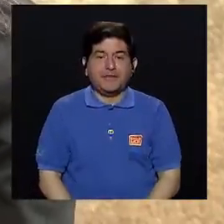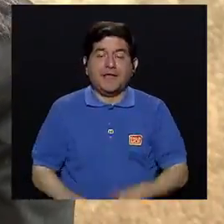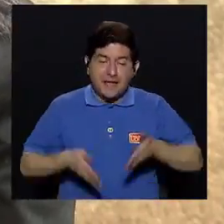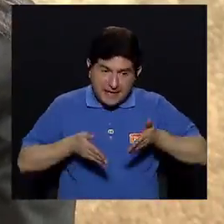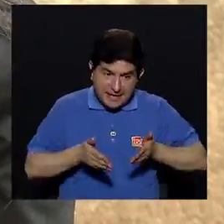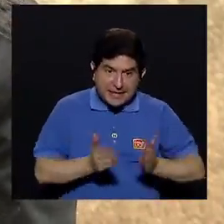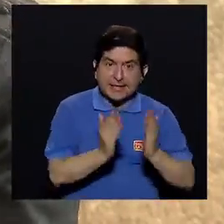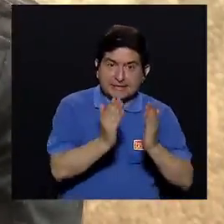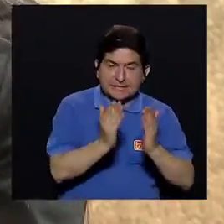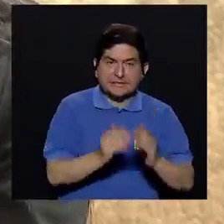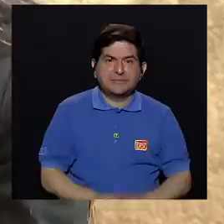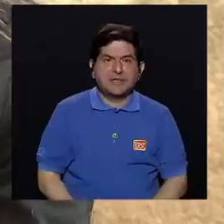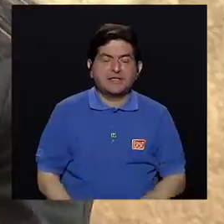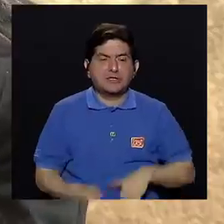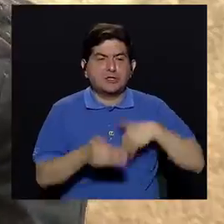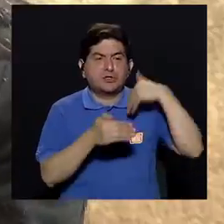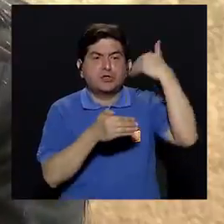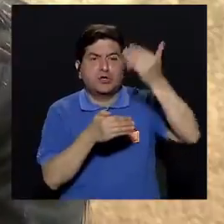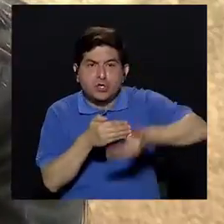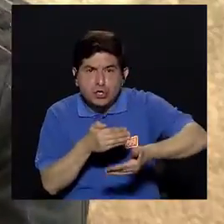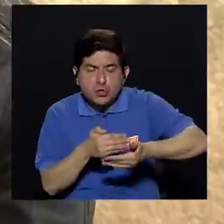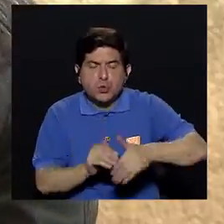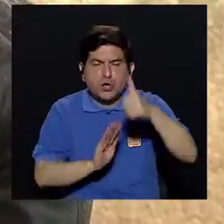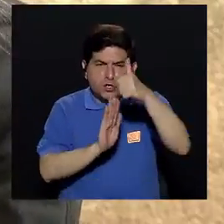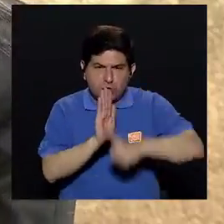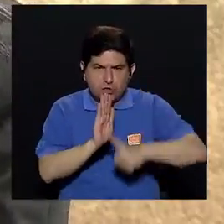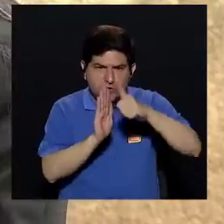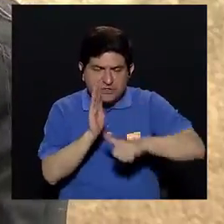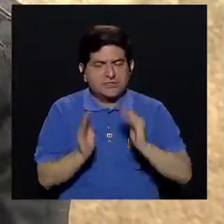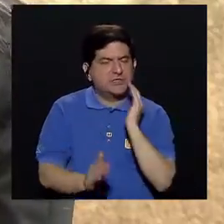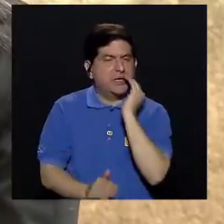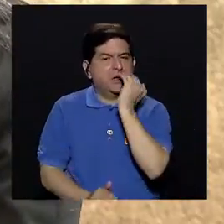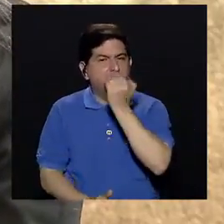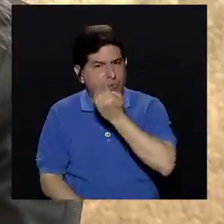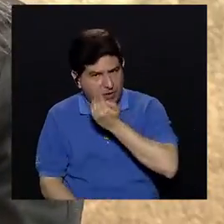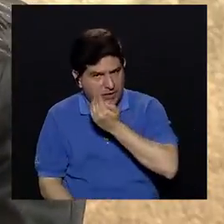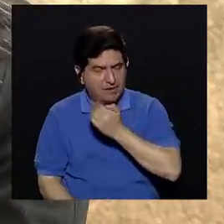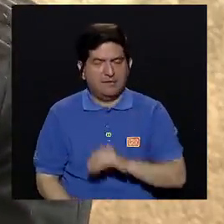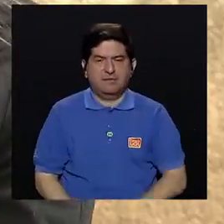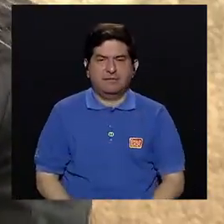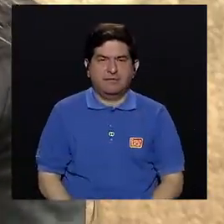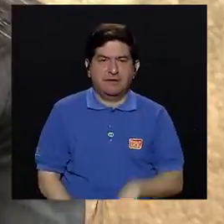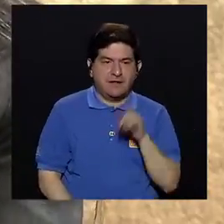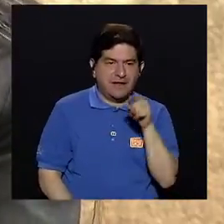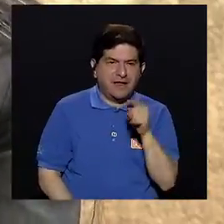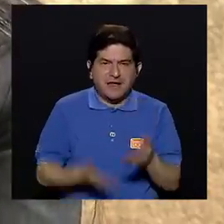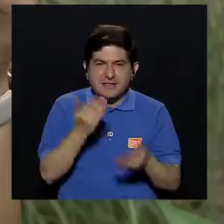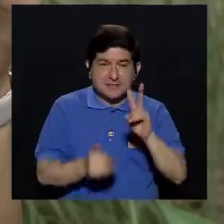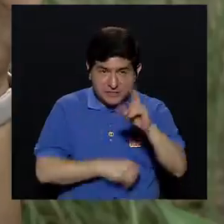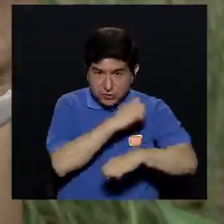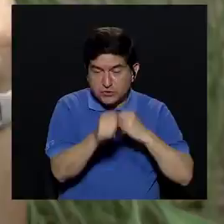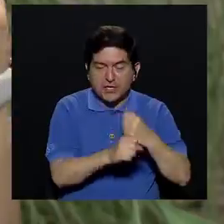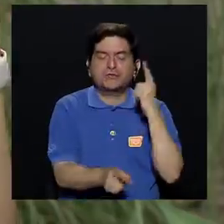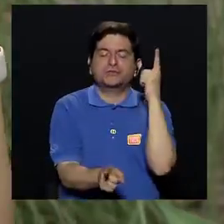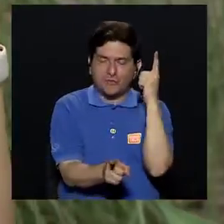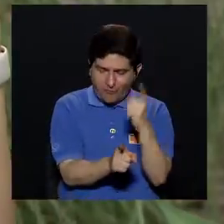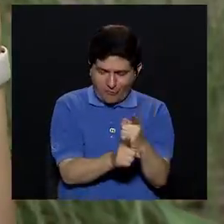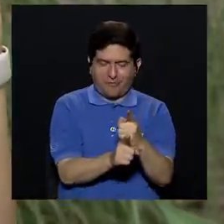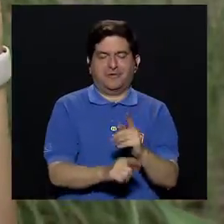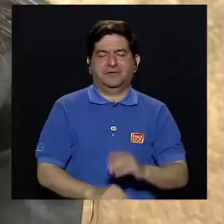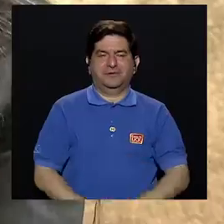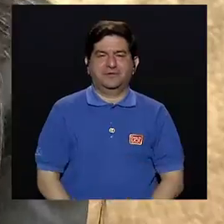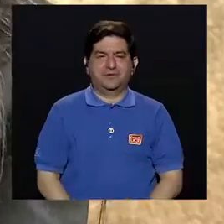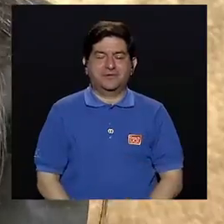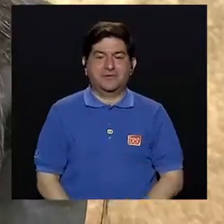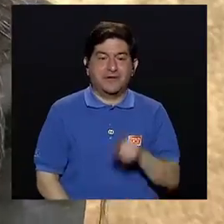nacimiento y luego ya después de lo que la cirugía de plastía de paladar del cielo de la boca que es que es como a los dos años exacto año y medio dos